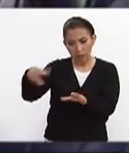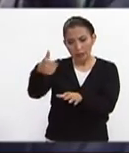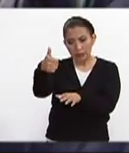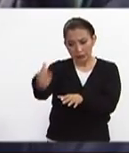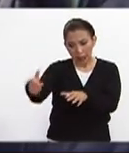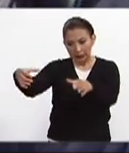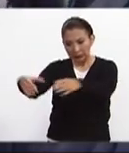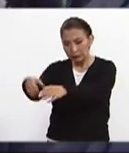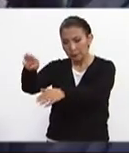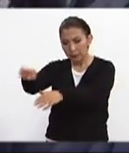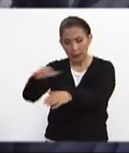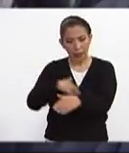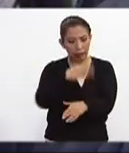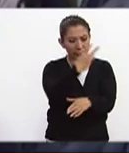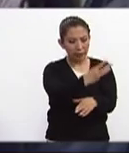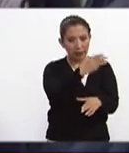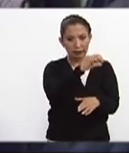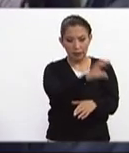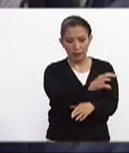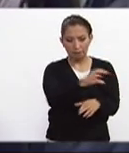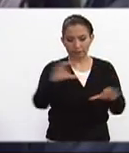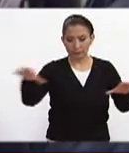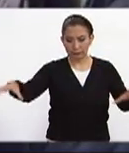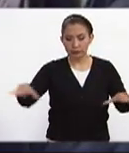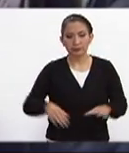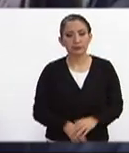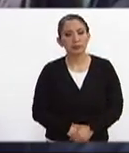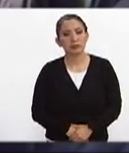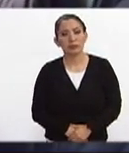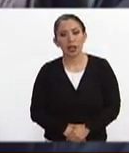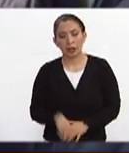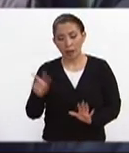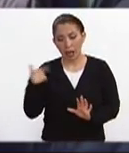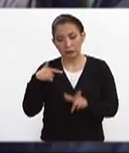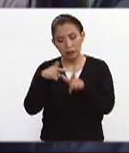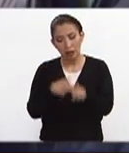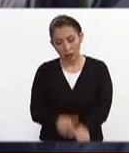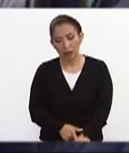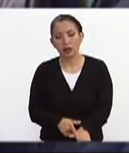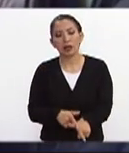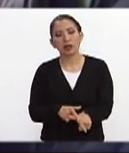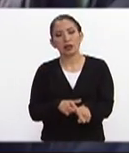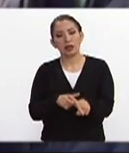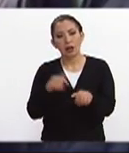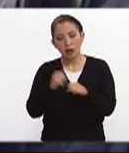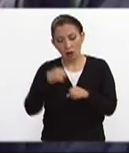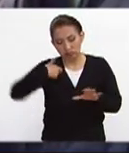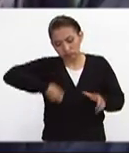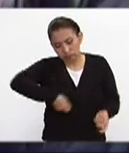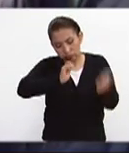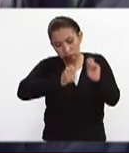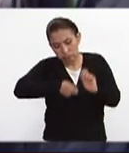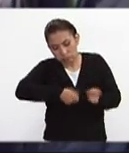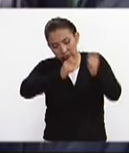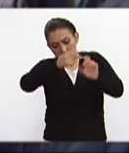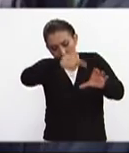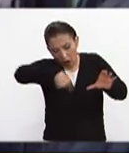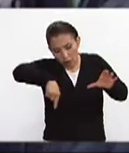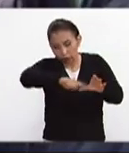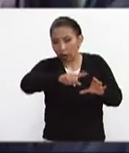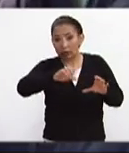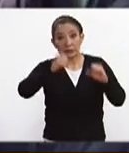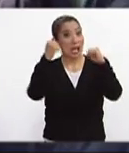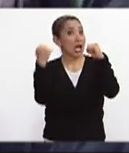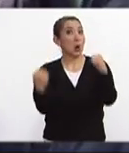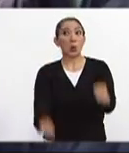de seis en el sector B y un grupo de tres en el sector C van a continuar con las excavaciones no es